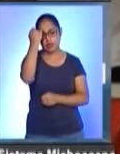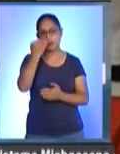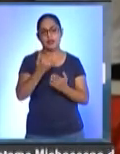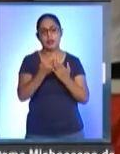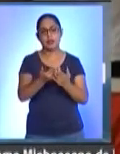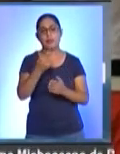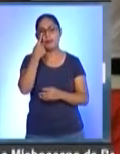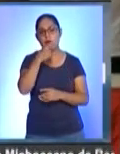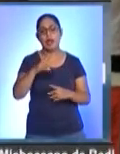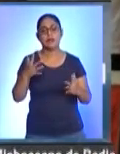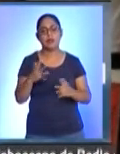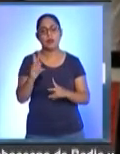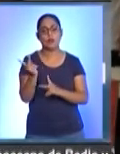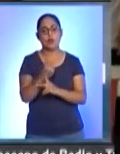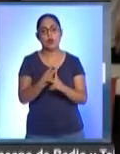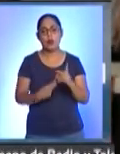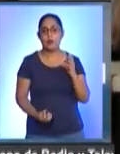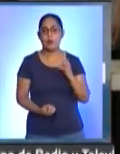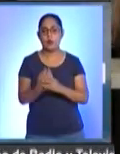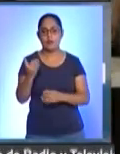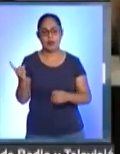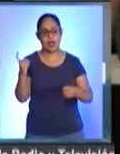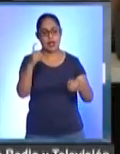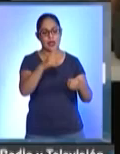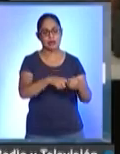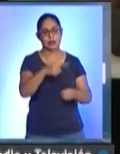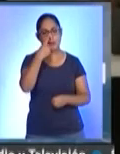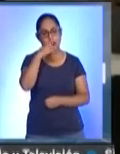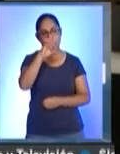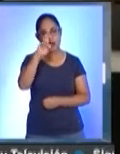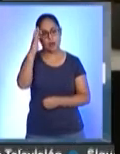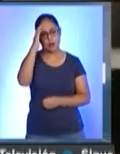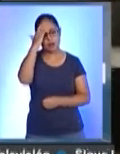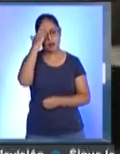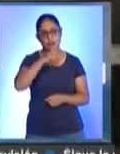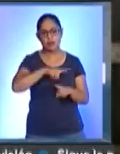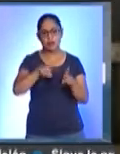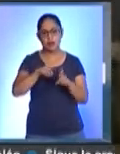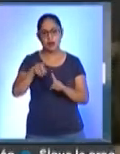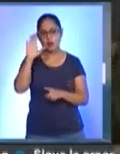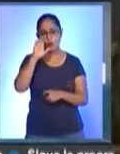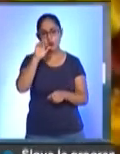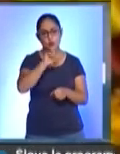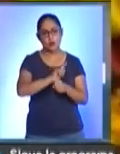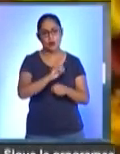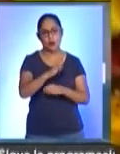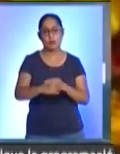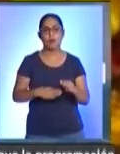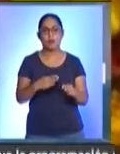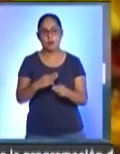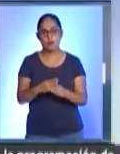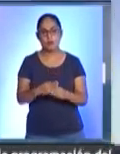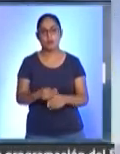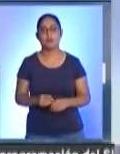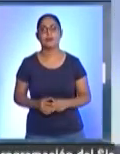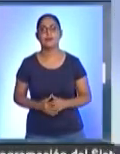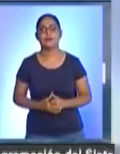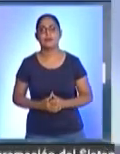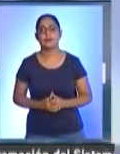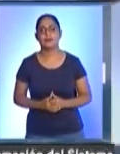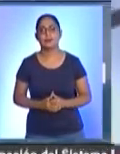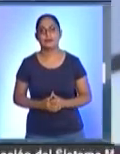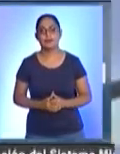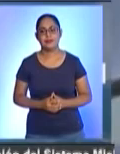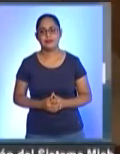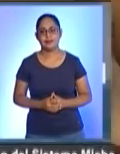programas y nuevas alianzas que contribuyan al reconocimiento de nuestras diferentes culturas en el mundo. Para SM